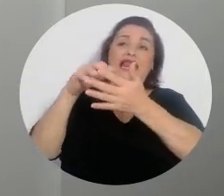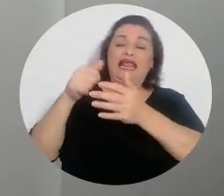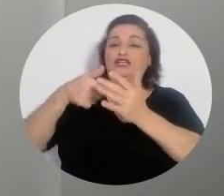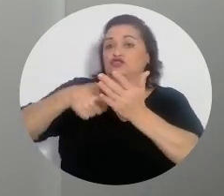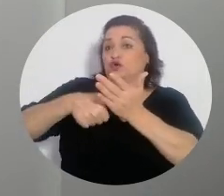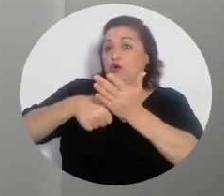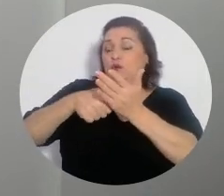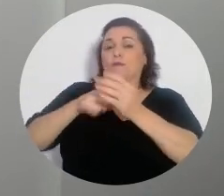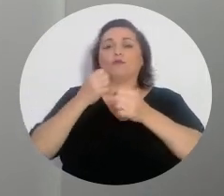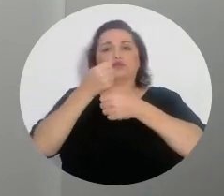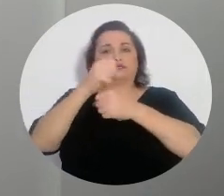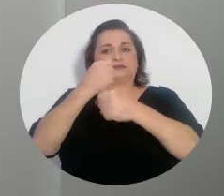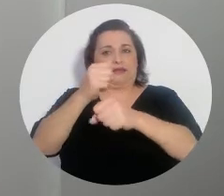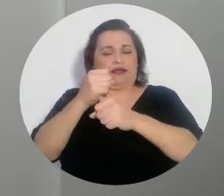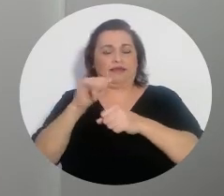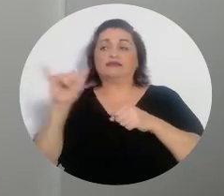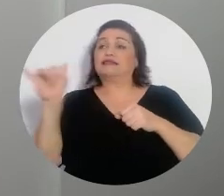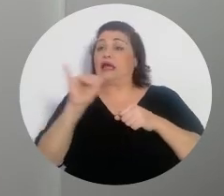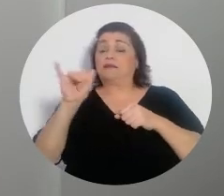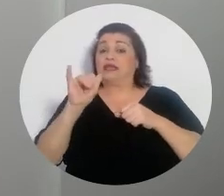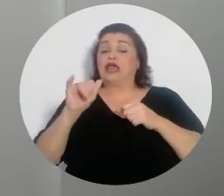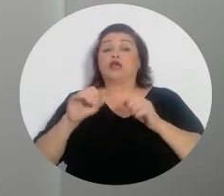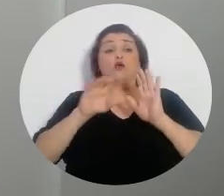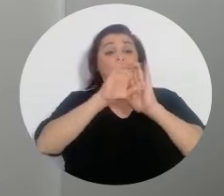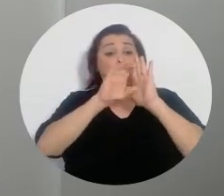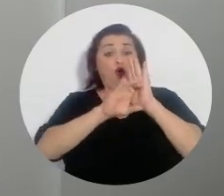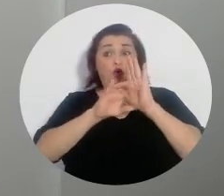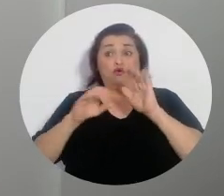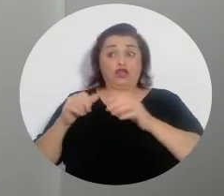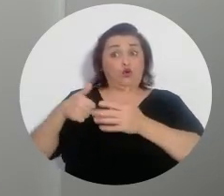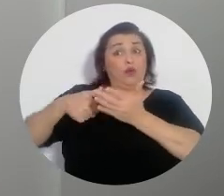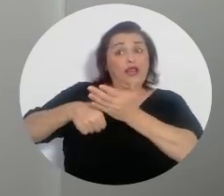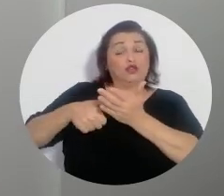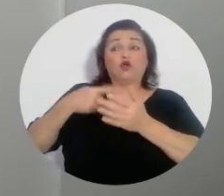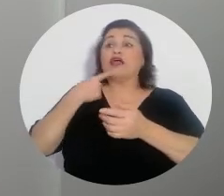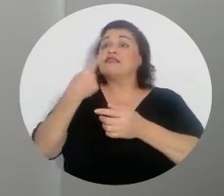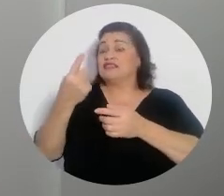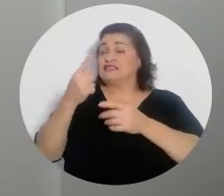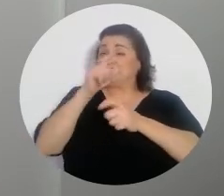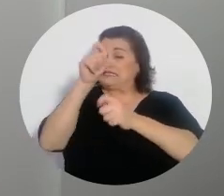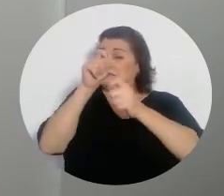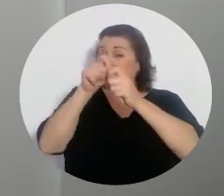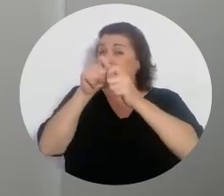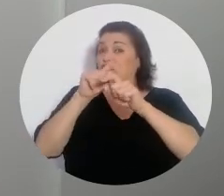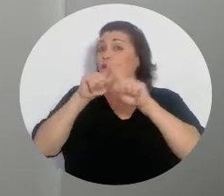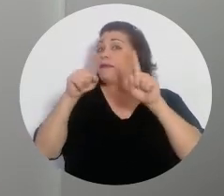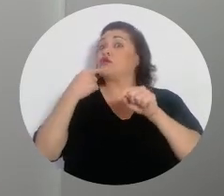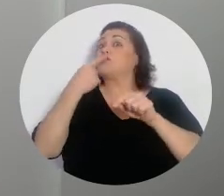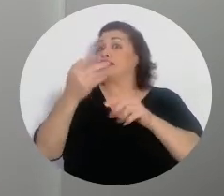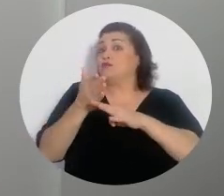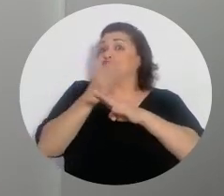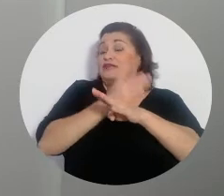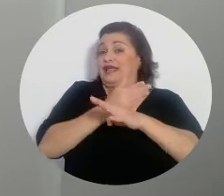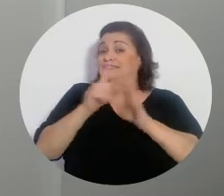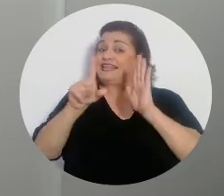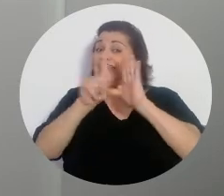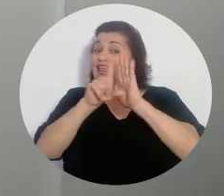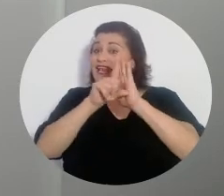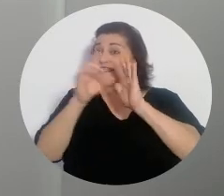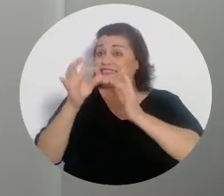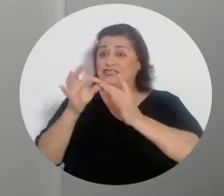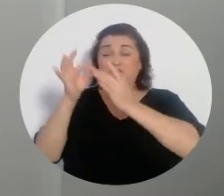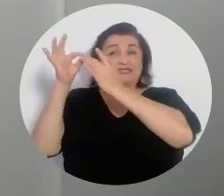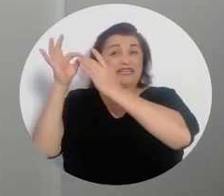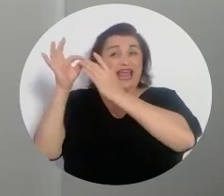municipal. También, aunque el Código Electoral no lo establezca de manera expresa, pero como ya sí lo mencionábamos antes, las leyes